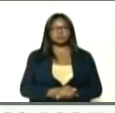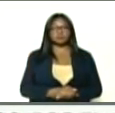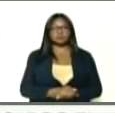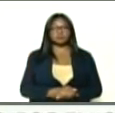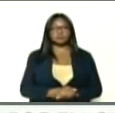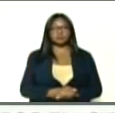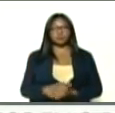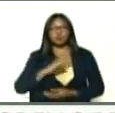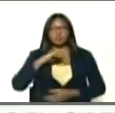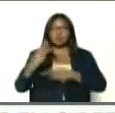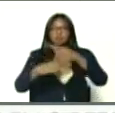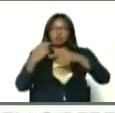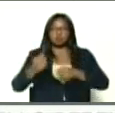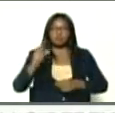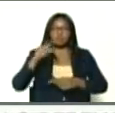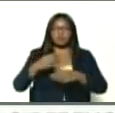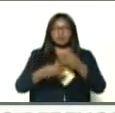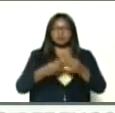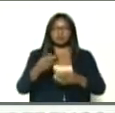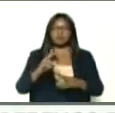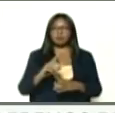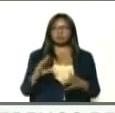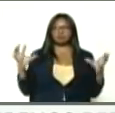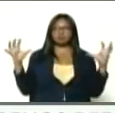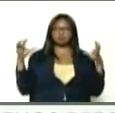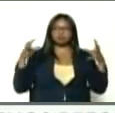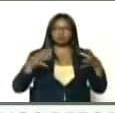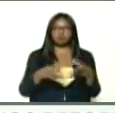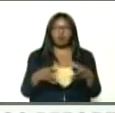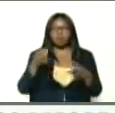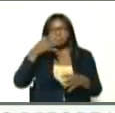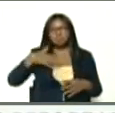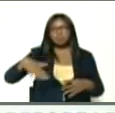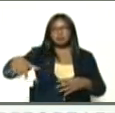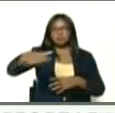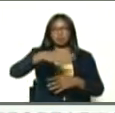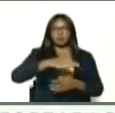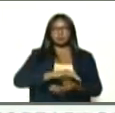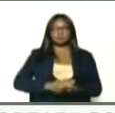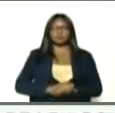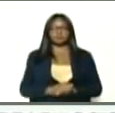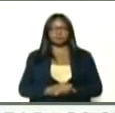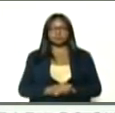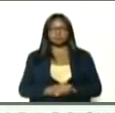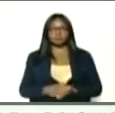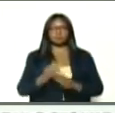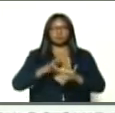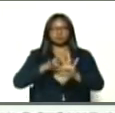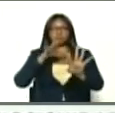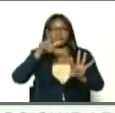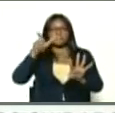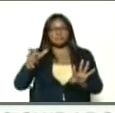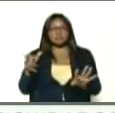nuestra revolución, que ser, una revolución de masa, de pueblo, de mayorías,